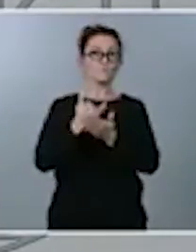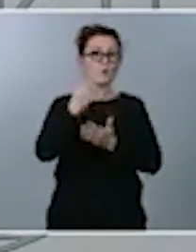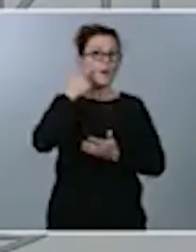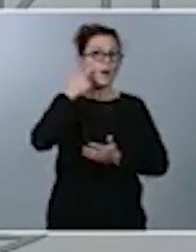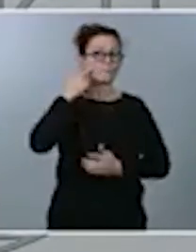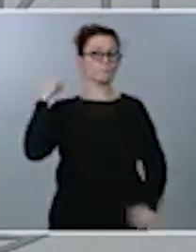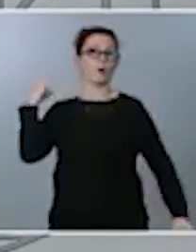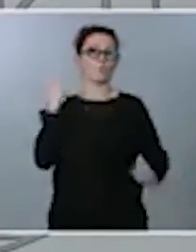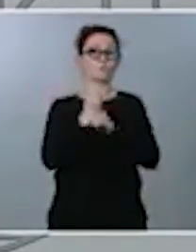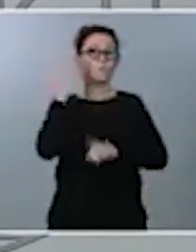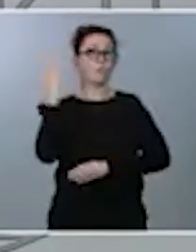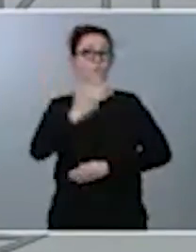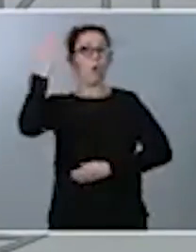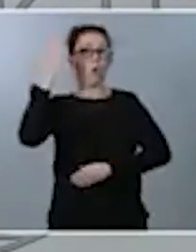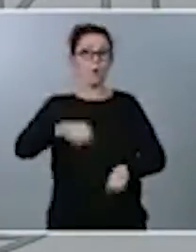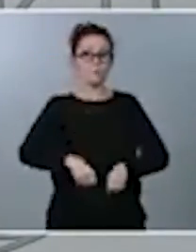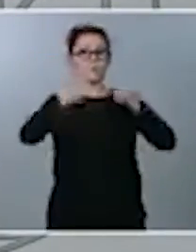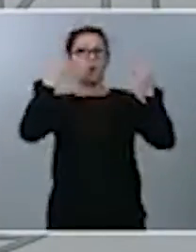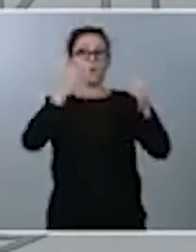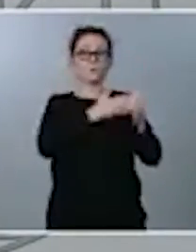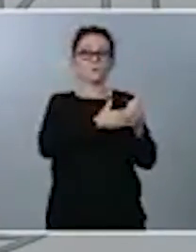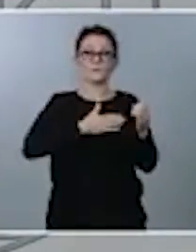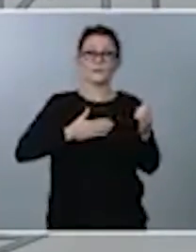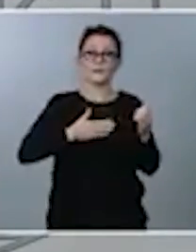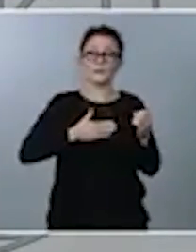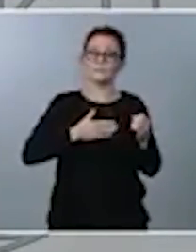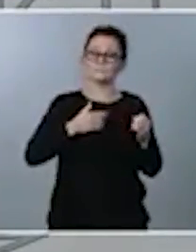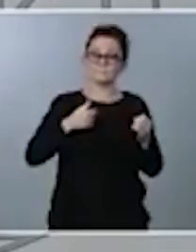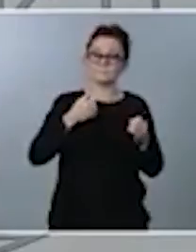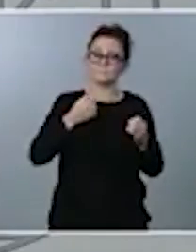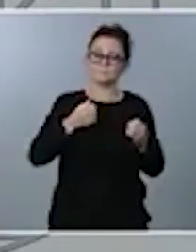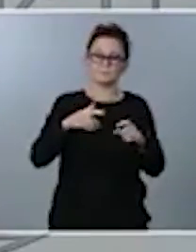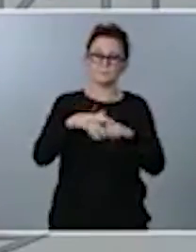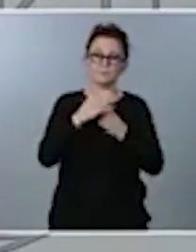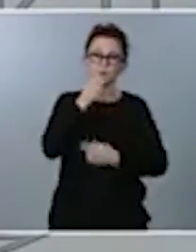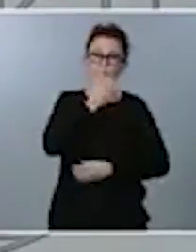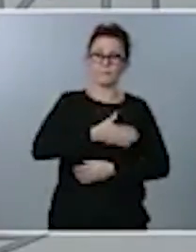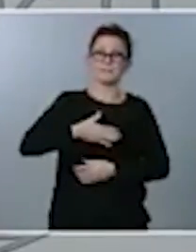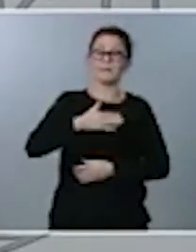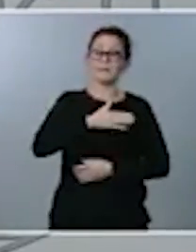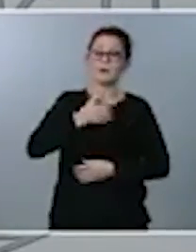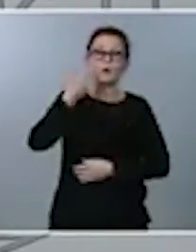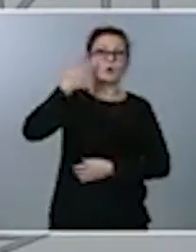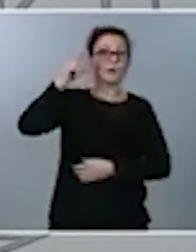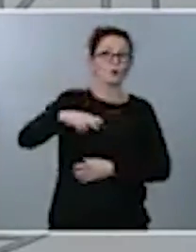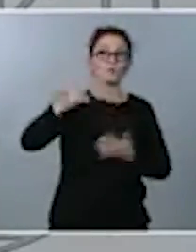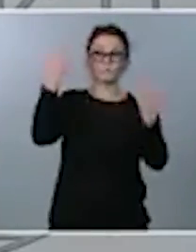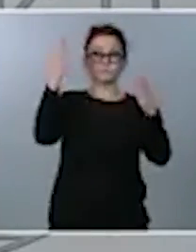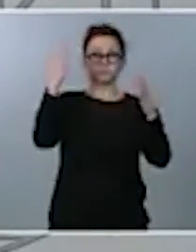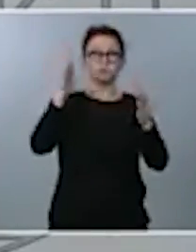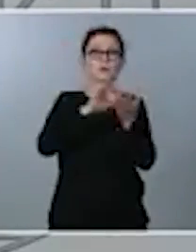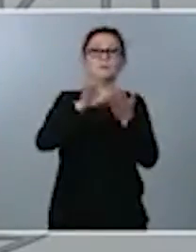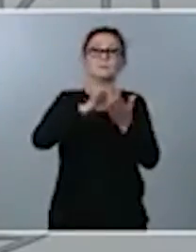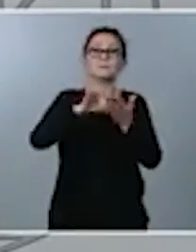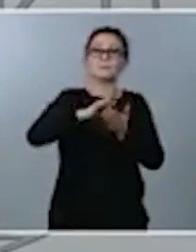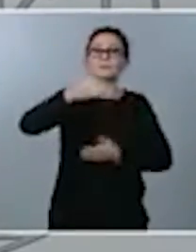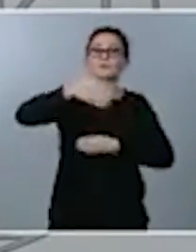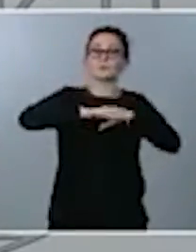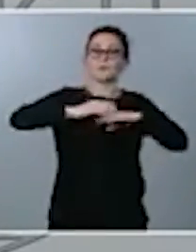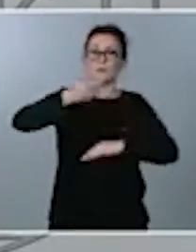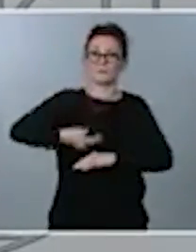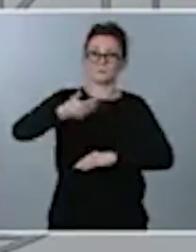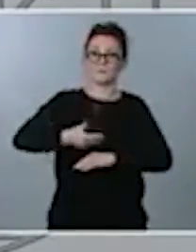y quiero una vez más reconocer el trabajo de todos los profesionales de los servicios esenciales, básicamente los servicios sanitarios,